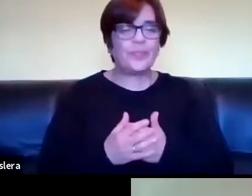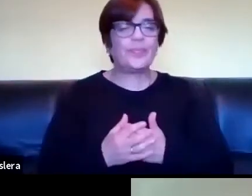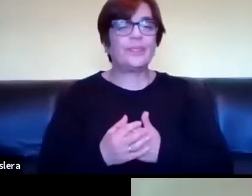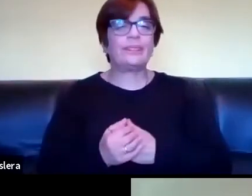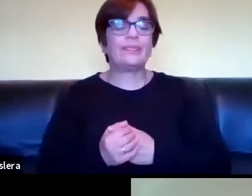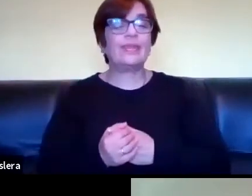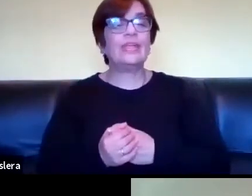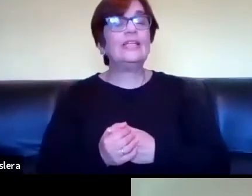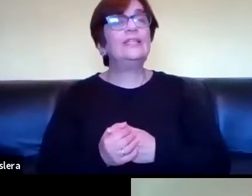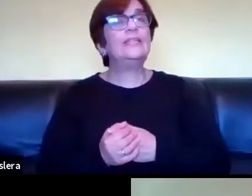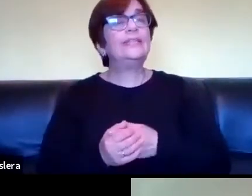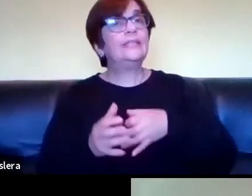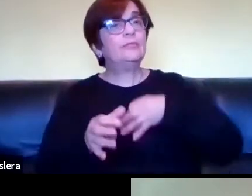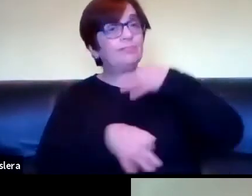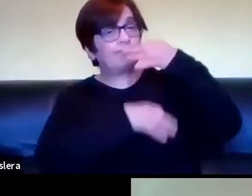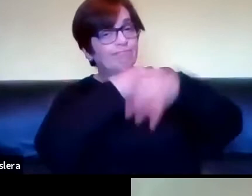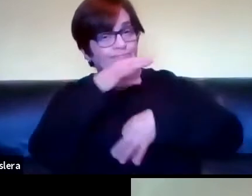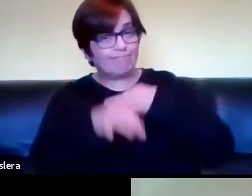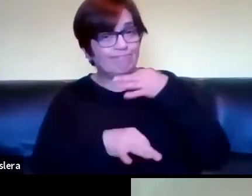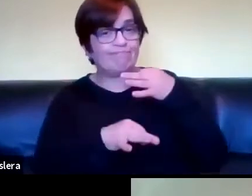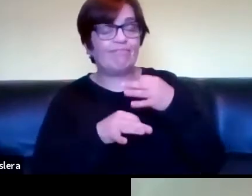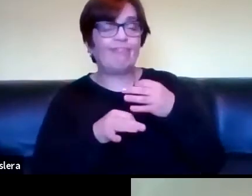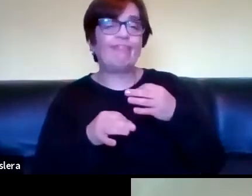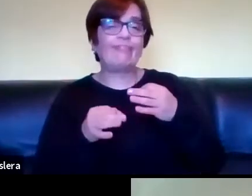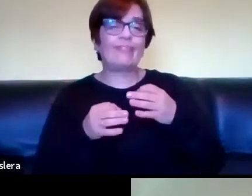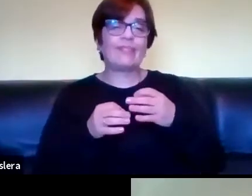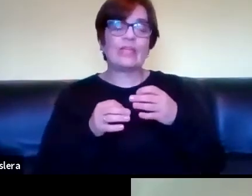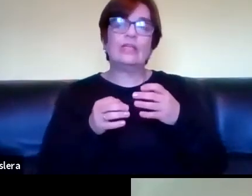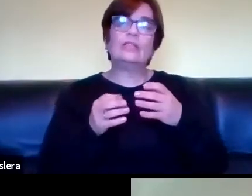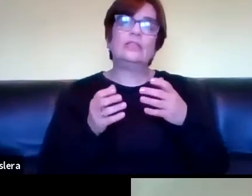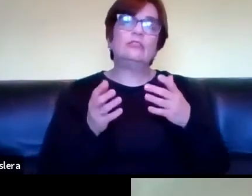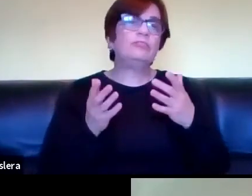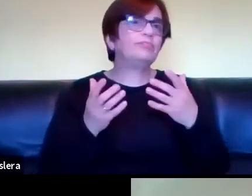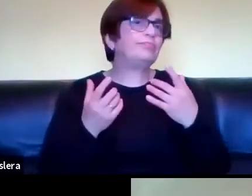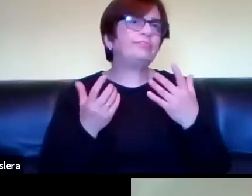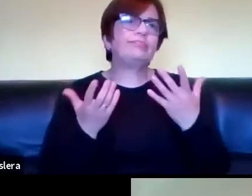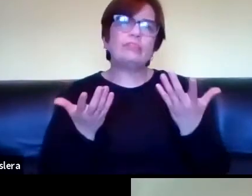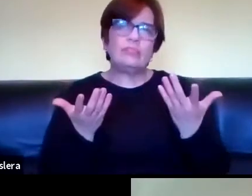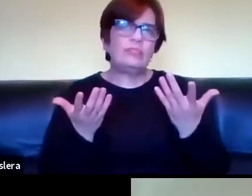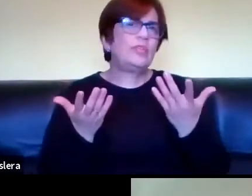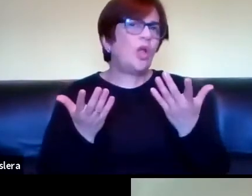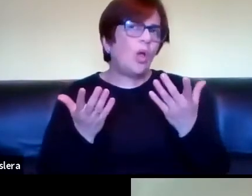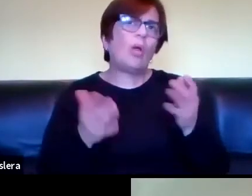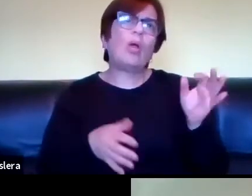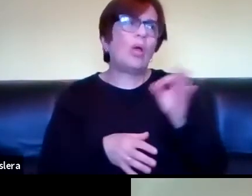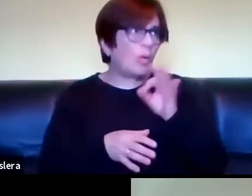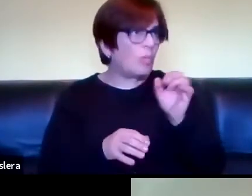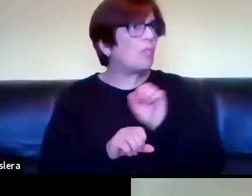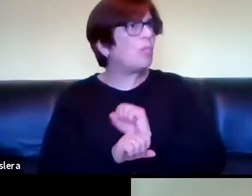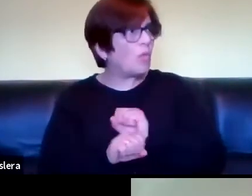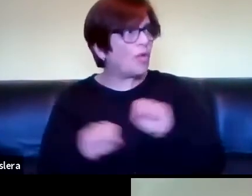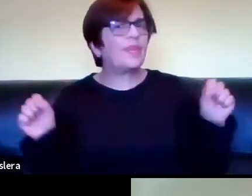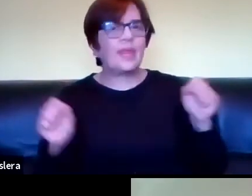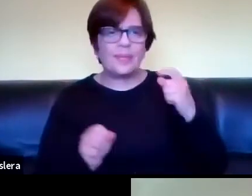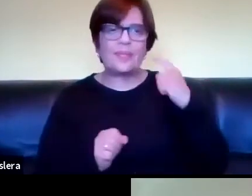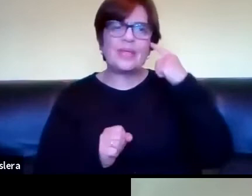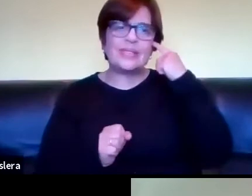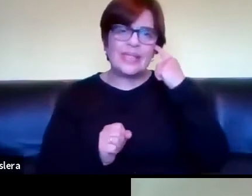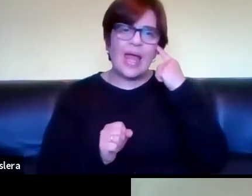que hablabas de esto de que había estaba la posibilidad de la escritura de la Biblia